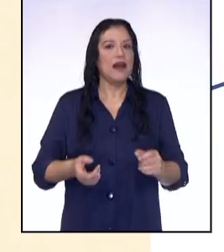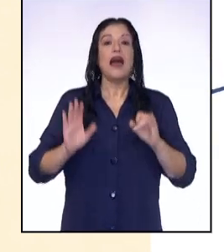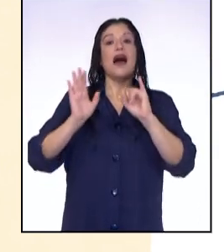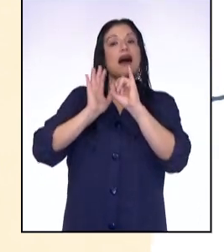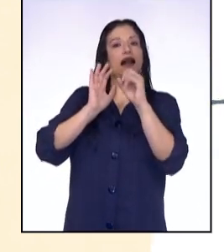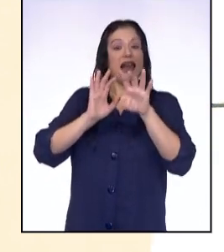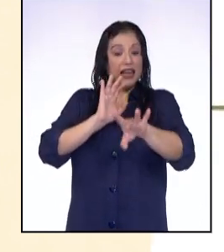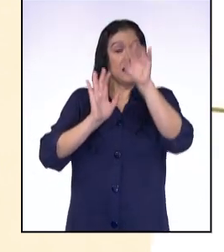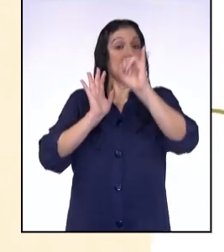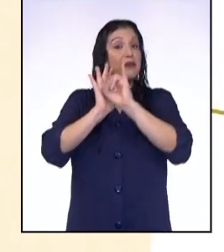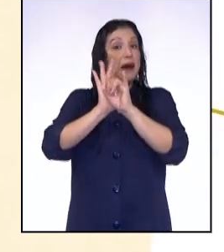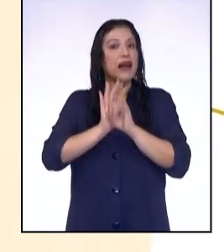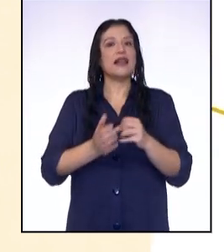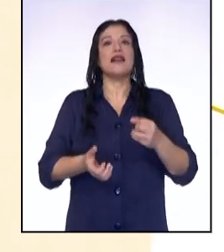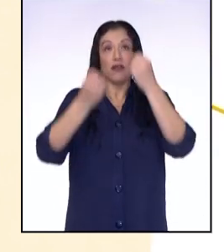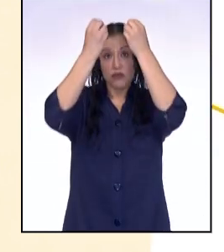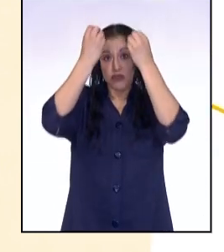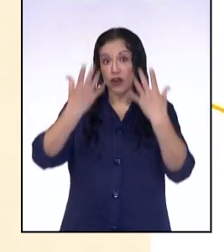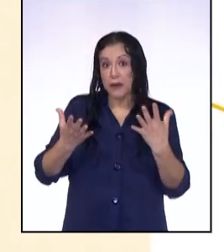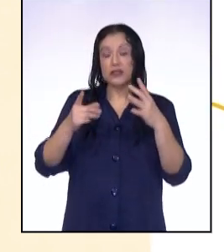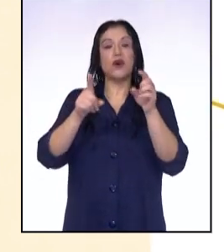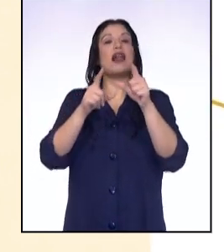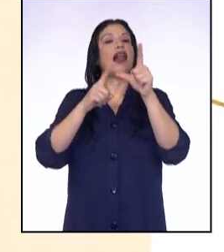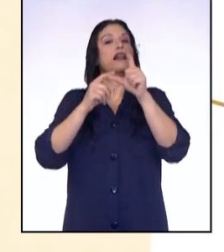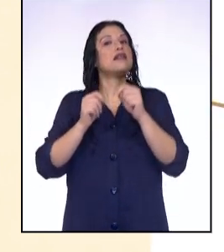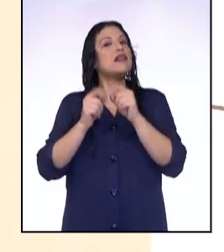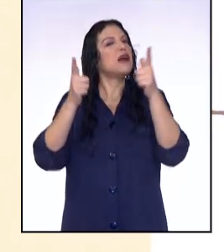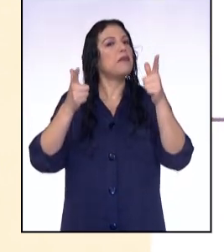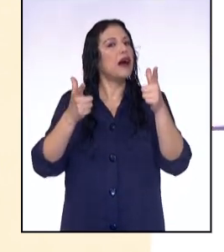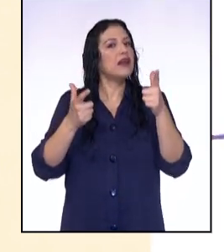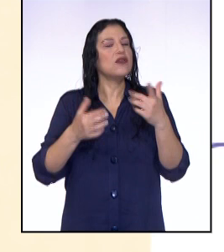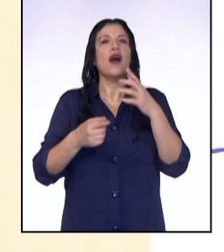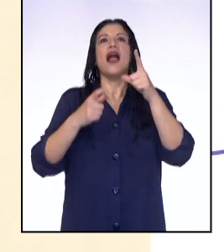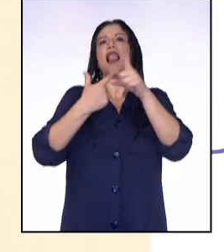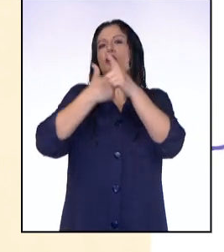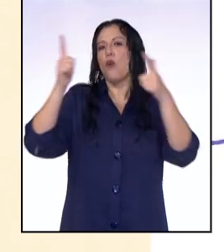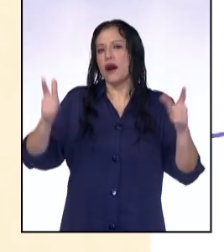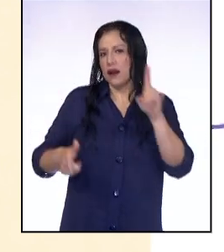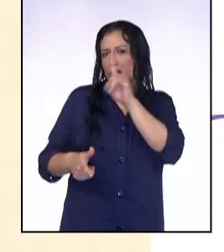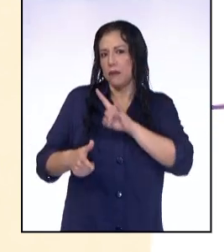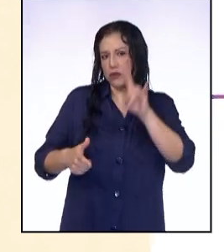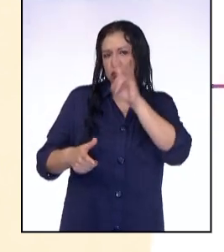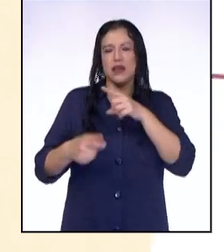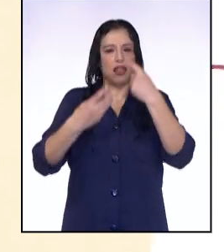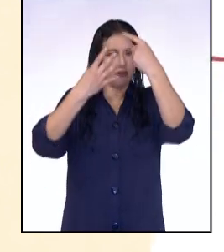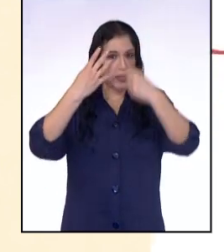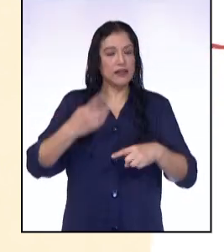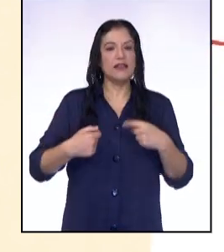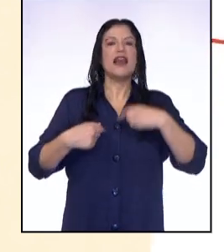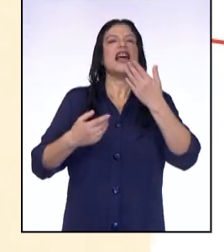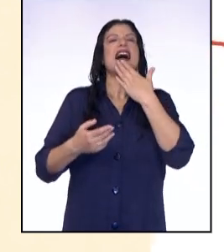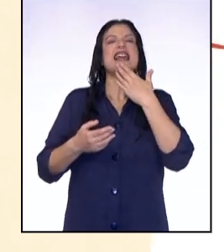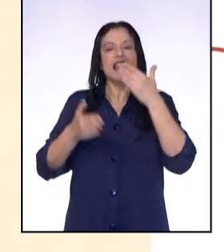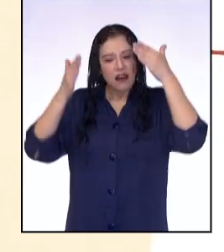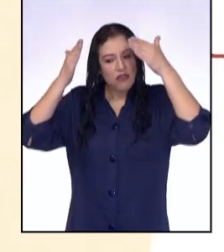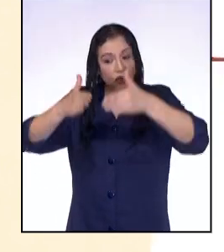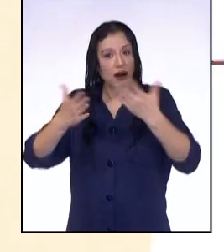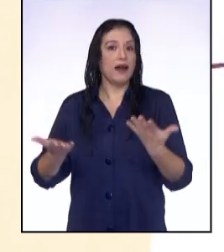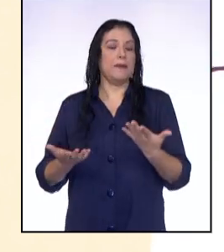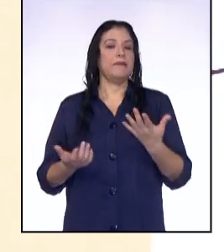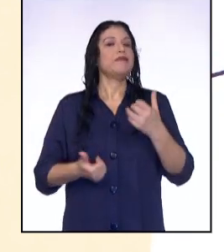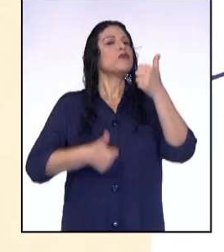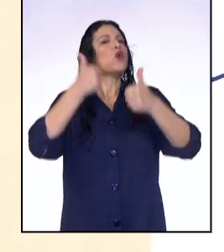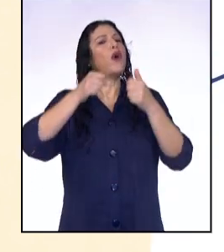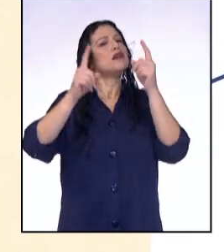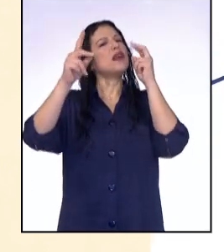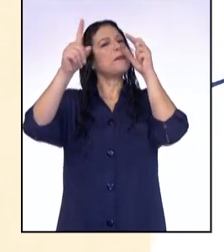imágenes, el contenido del texto, el tamaño de la letra, el lenguaje que utilizaremos, etc. Según eso, ¿cuál